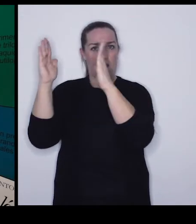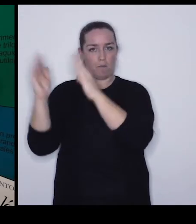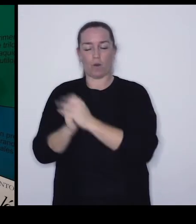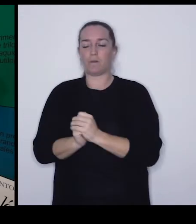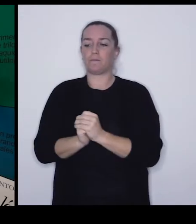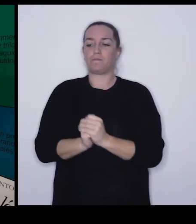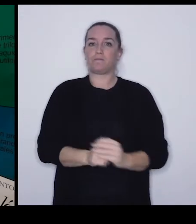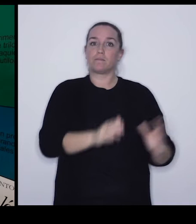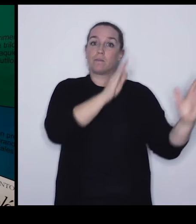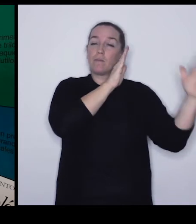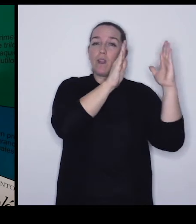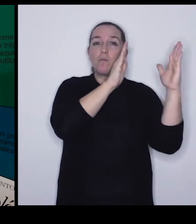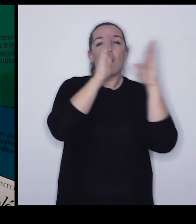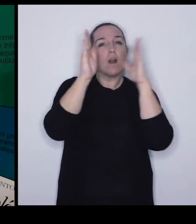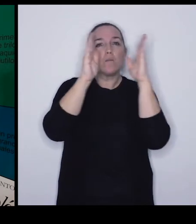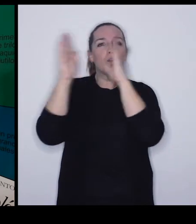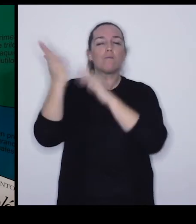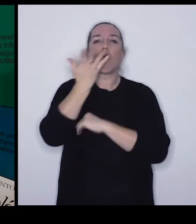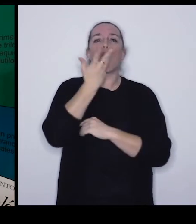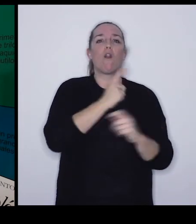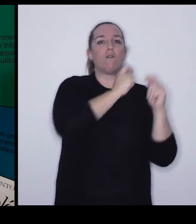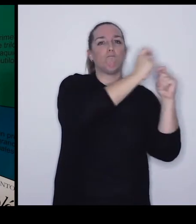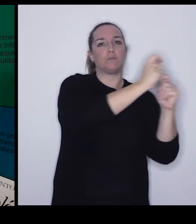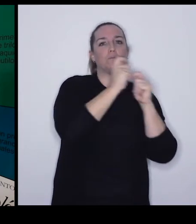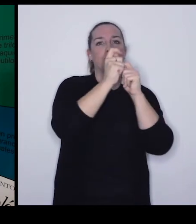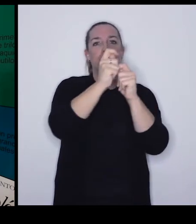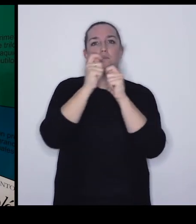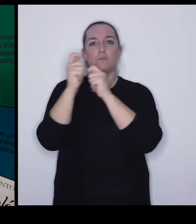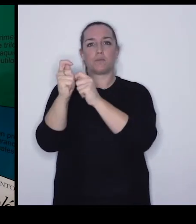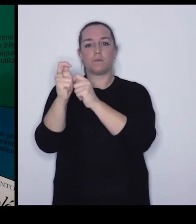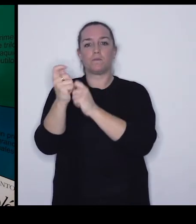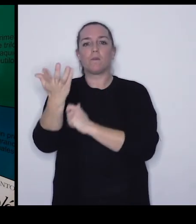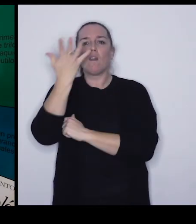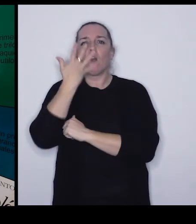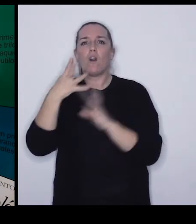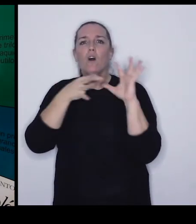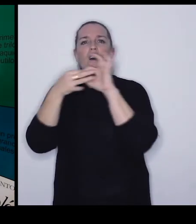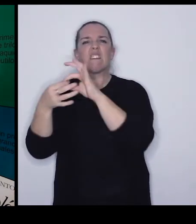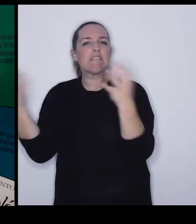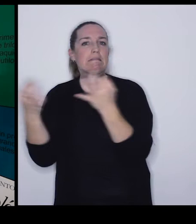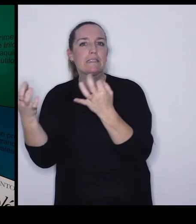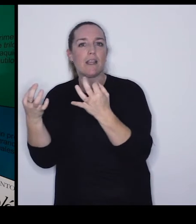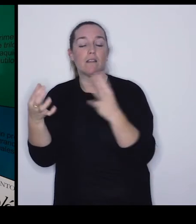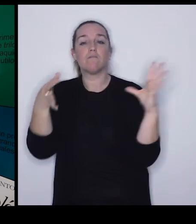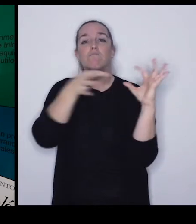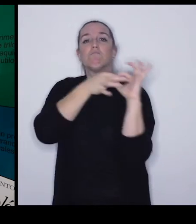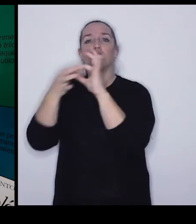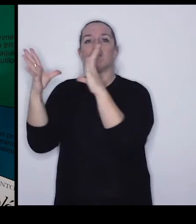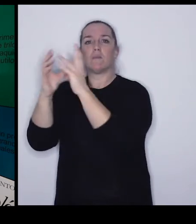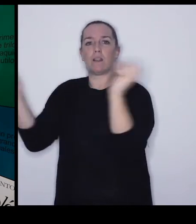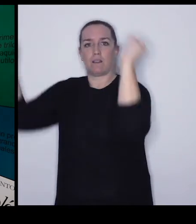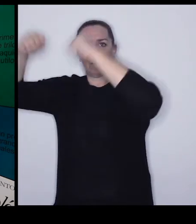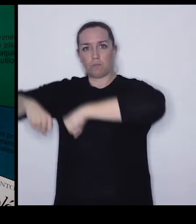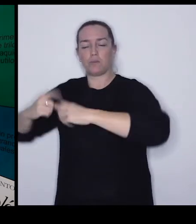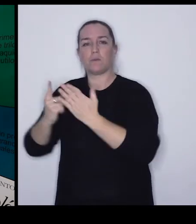Cada periodo tiene un color diferente, color que coincide con los que por convenio...